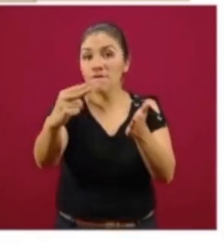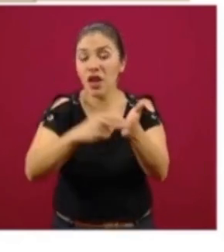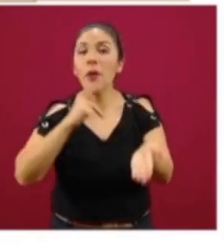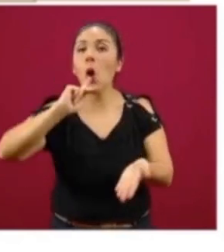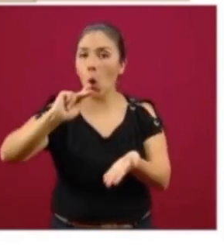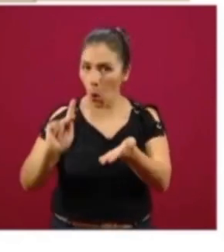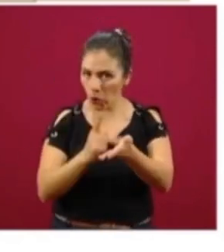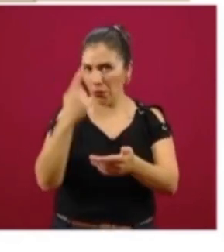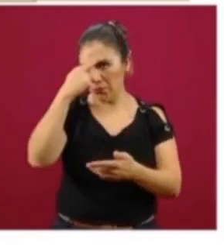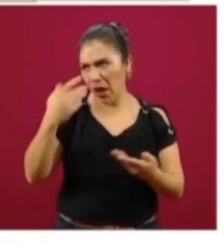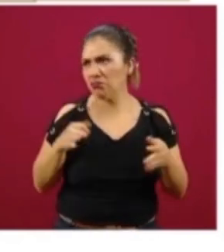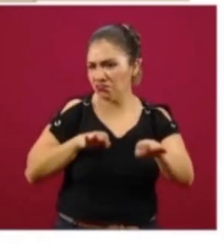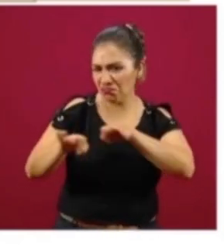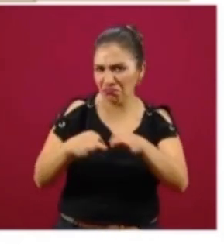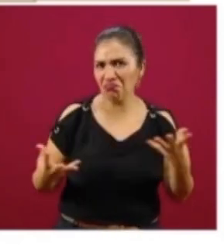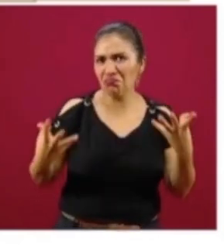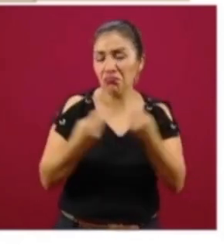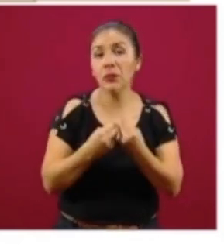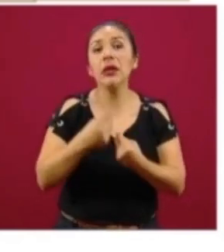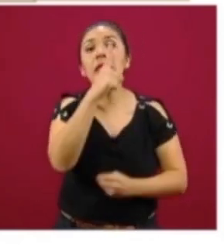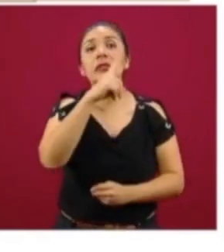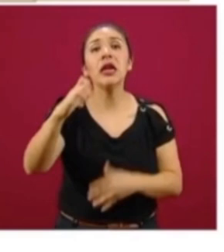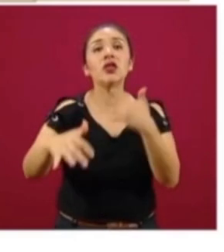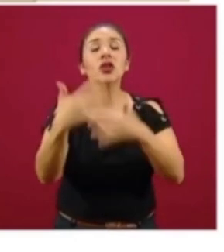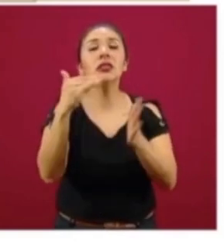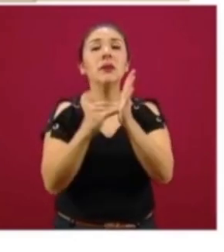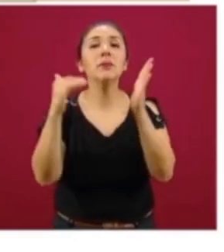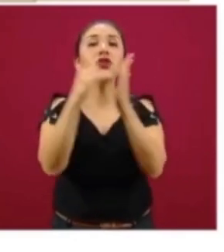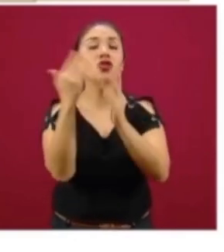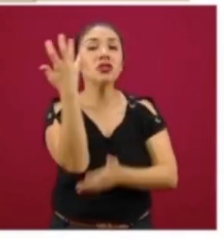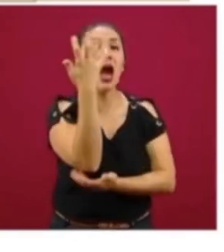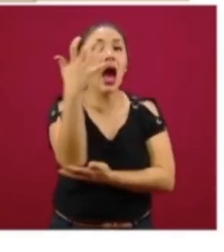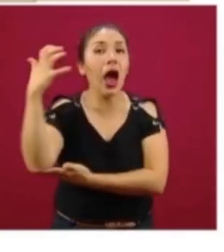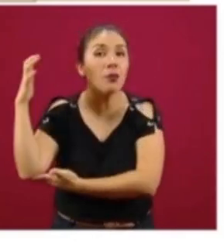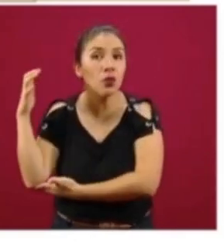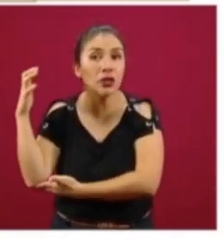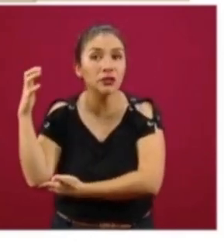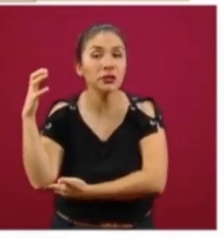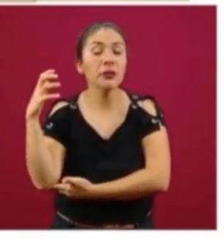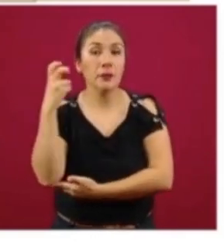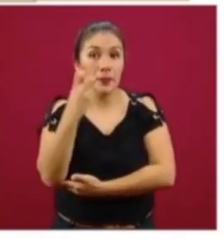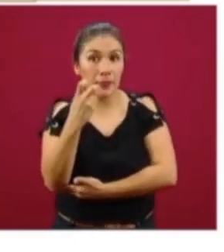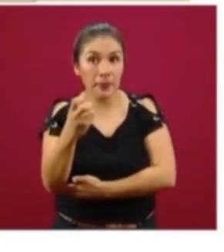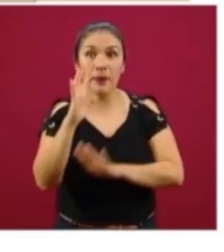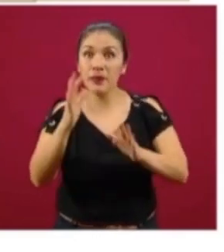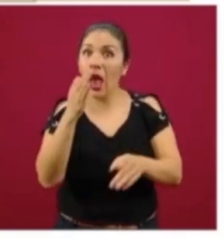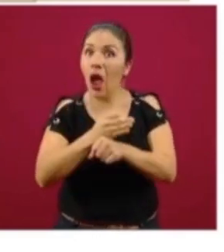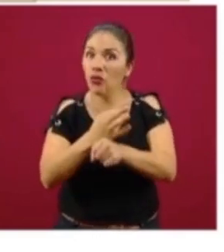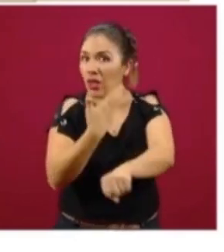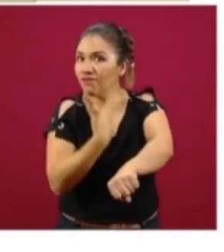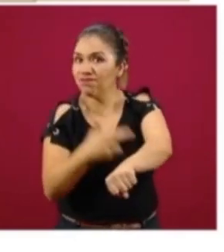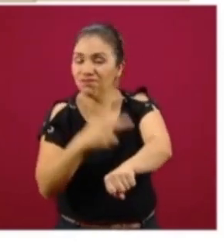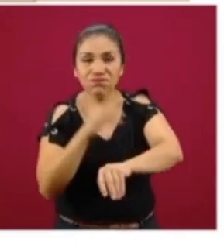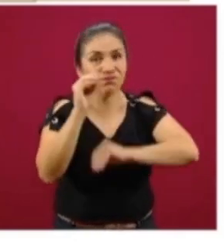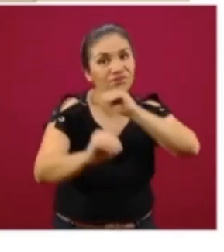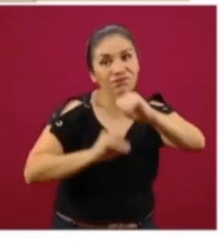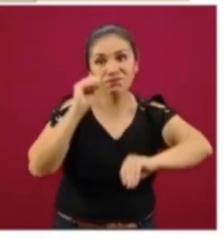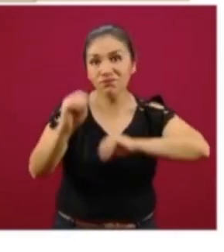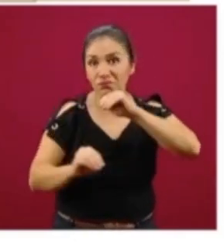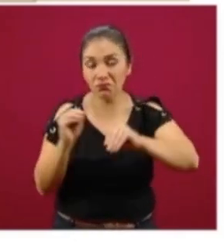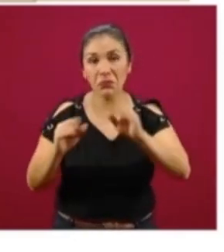convenio de colaboración de 115 millones de árboles que ya están en producción, que ya